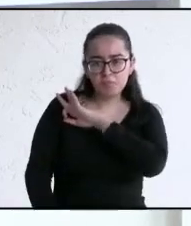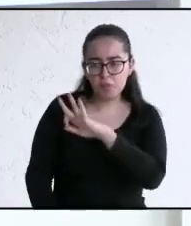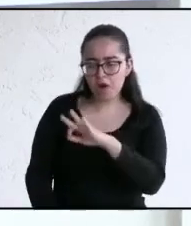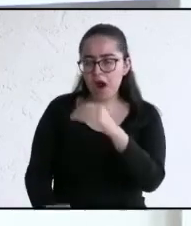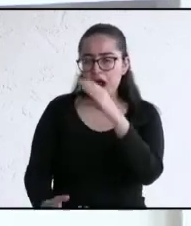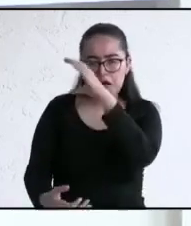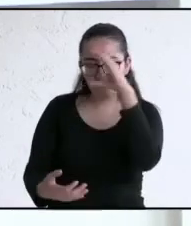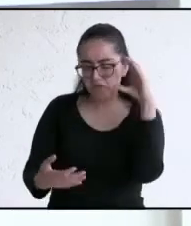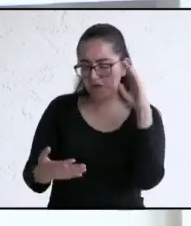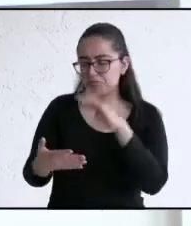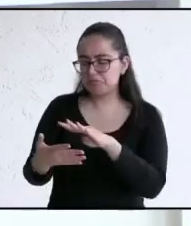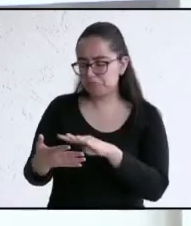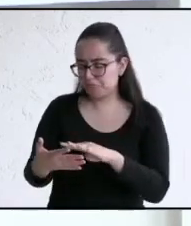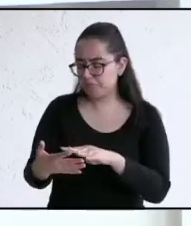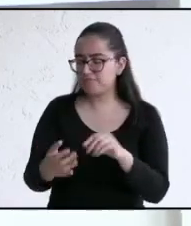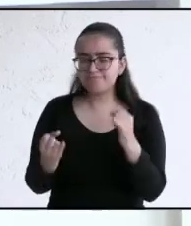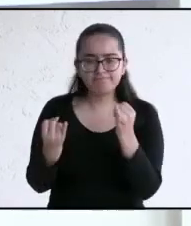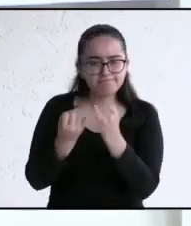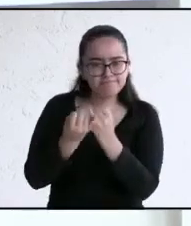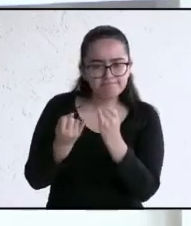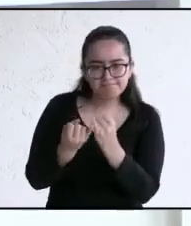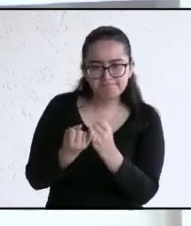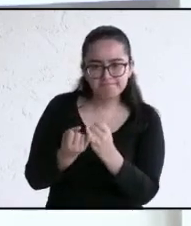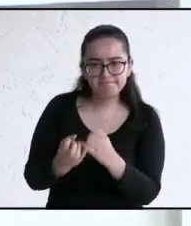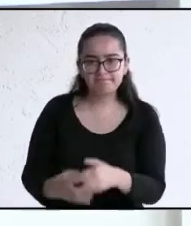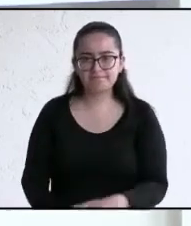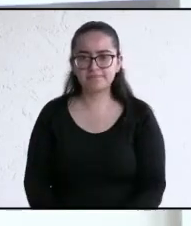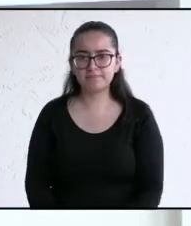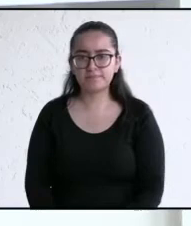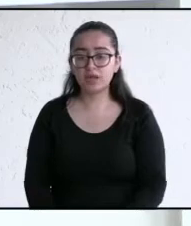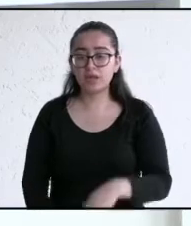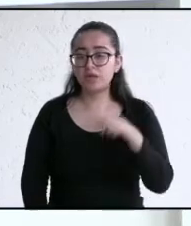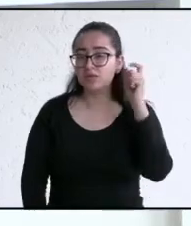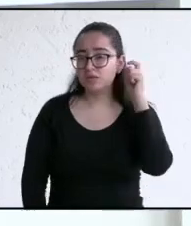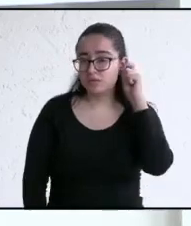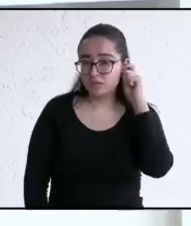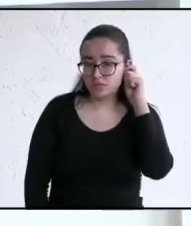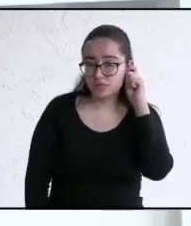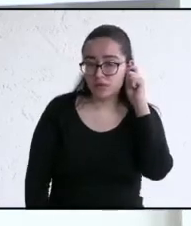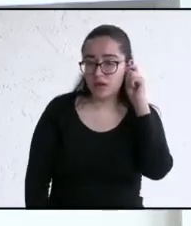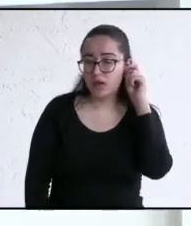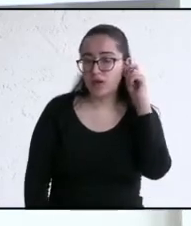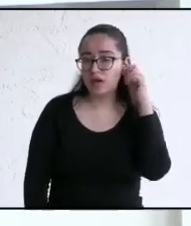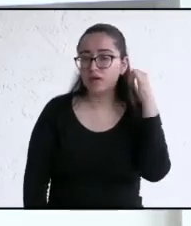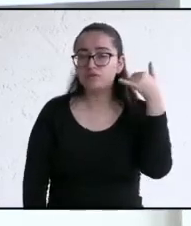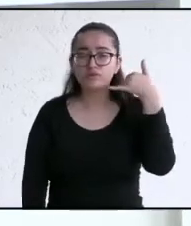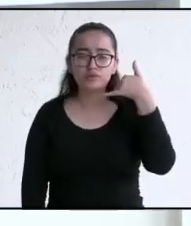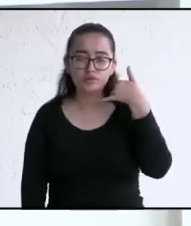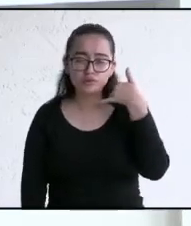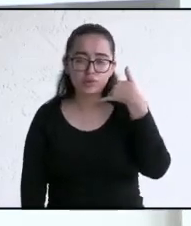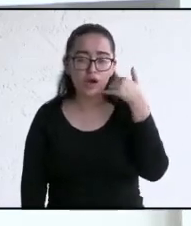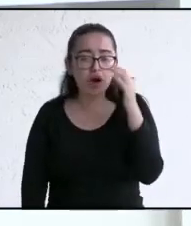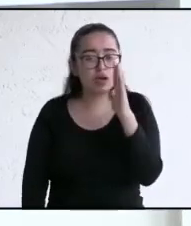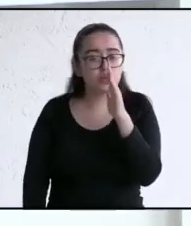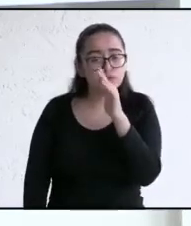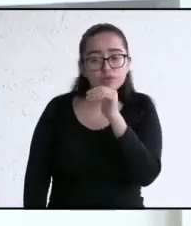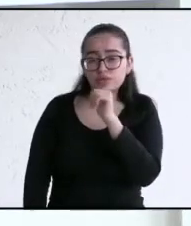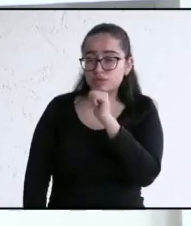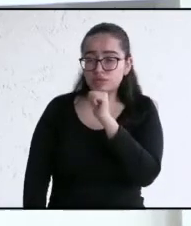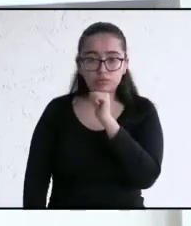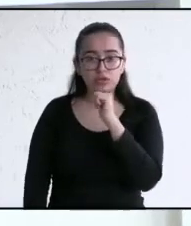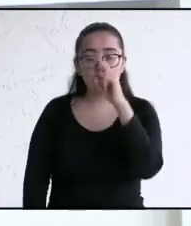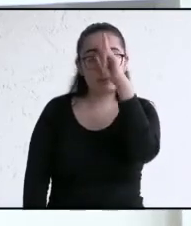o estadísticas. No se permite el uso de apuntadores, aparatos electrónicos tales como